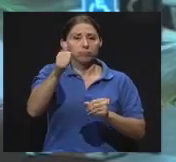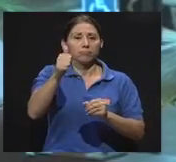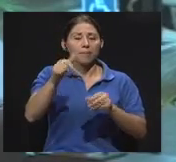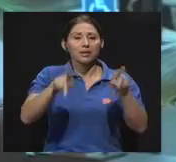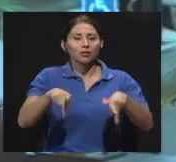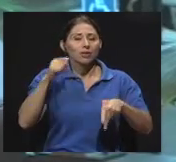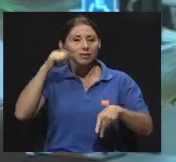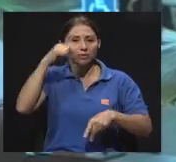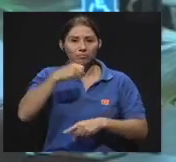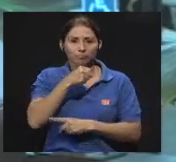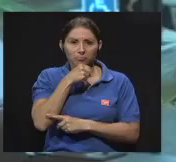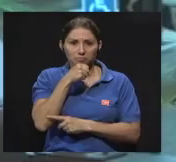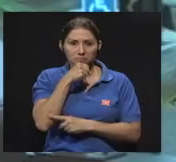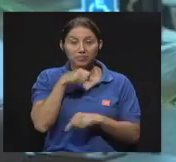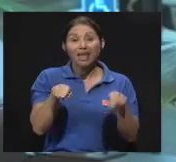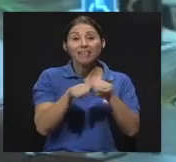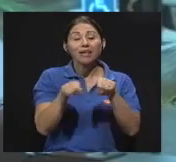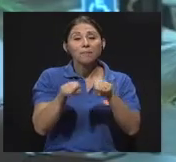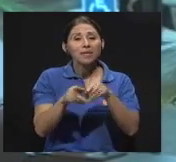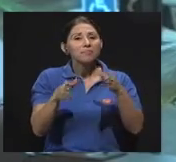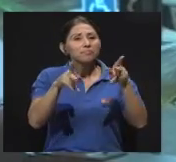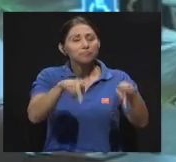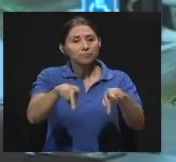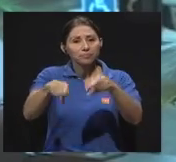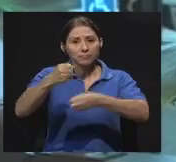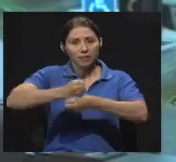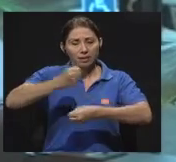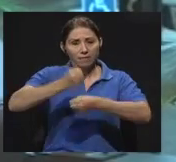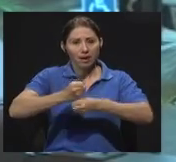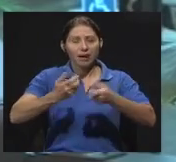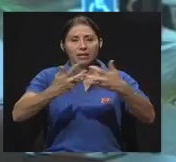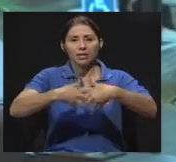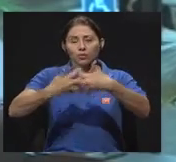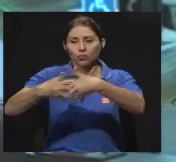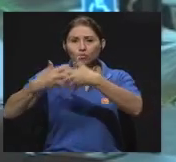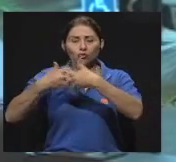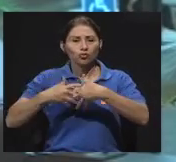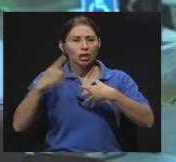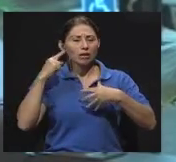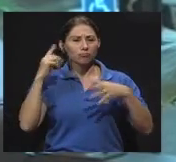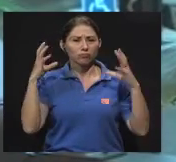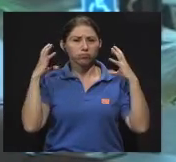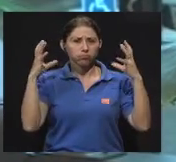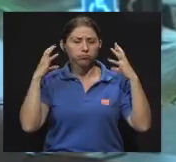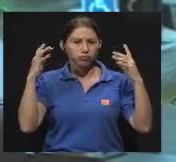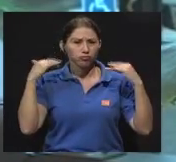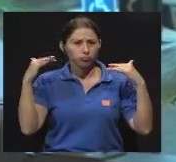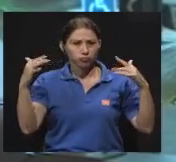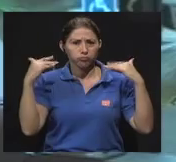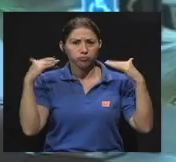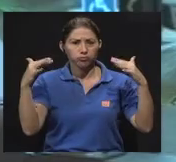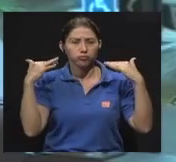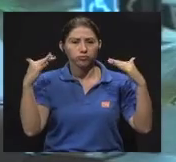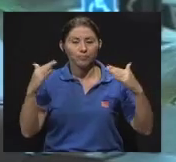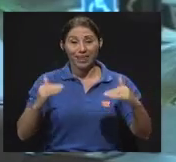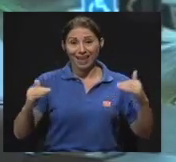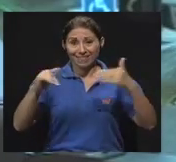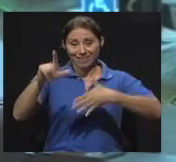Luego tenemos otra población importante que son los trabajadores de la industria ruidosa. En toda Latinoamérica,